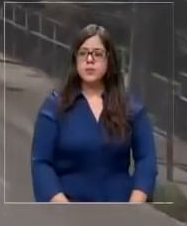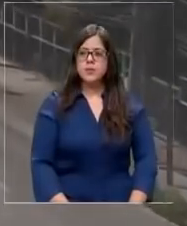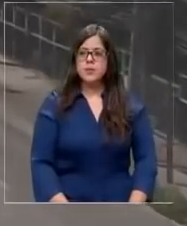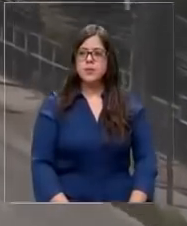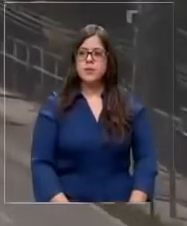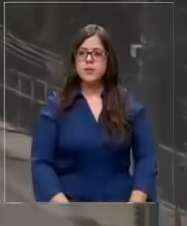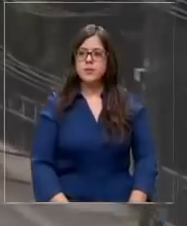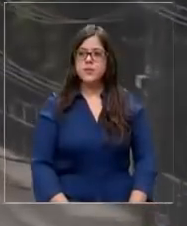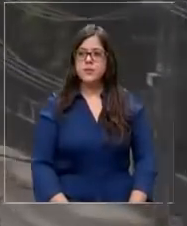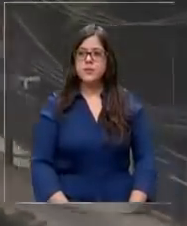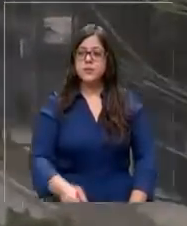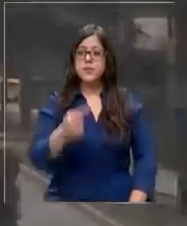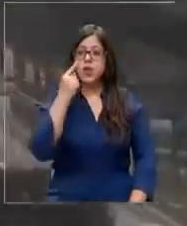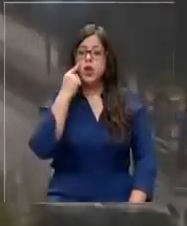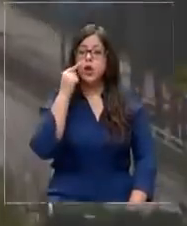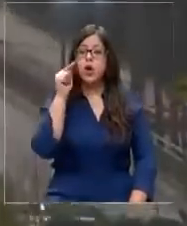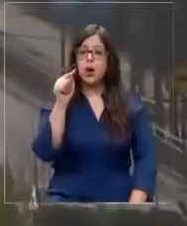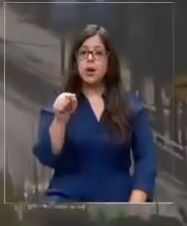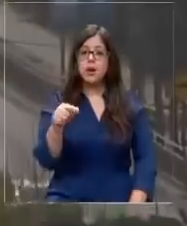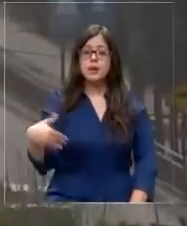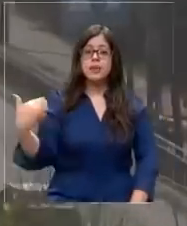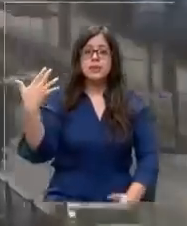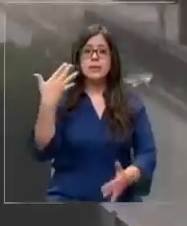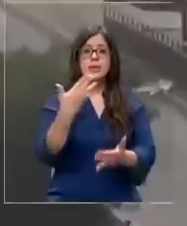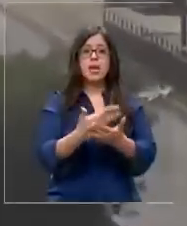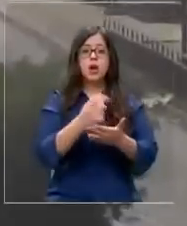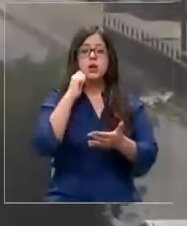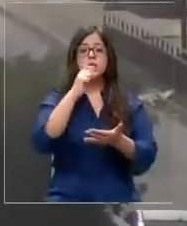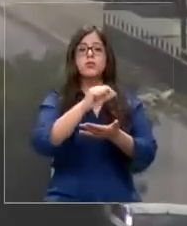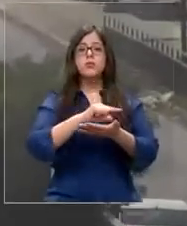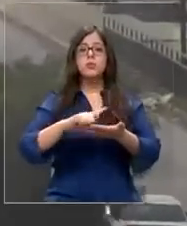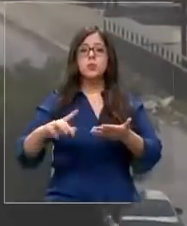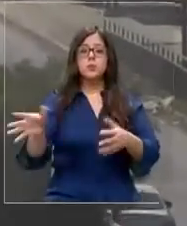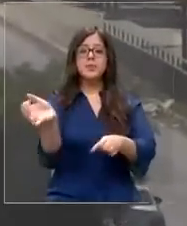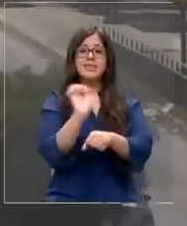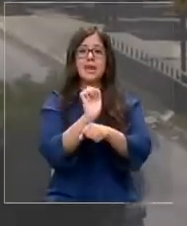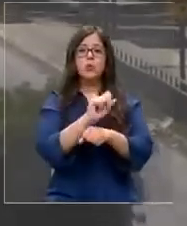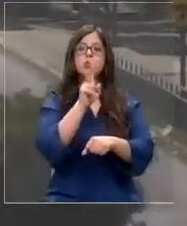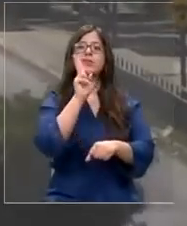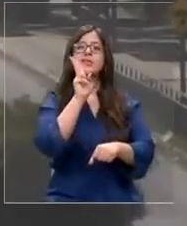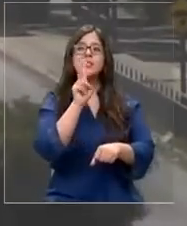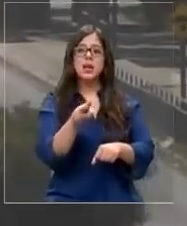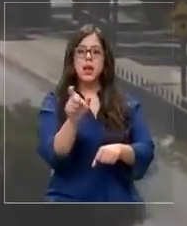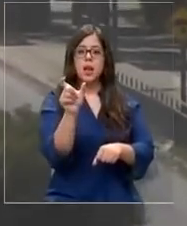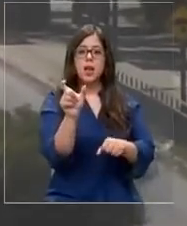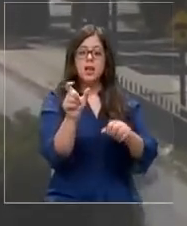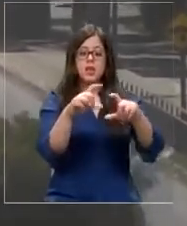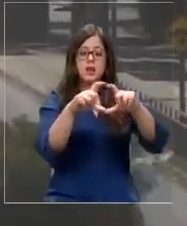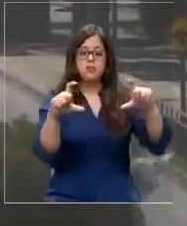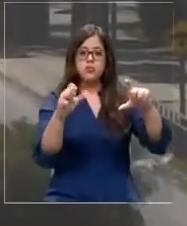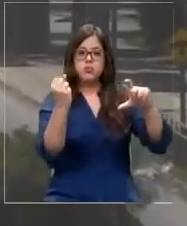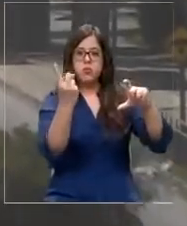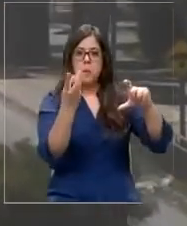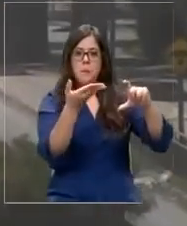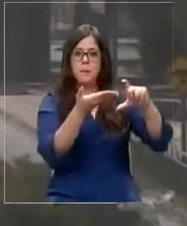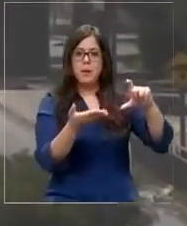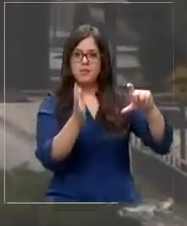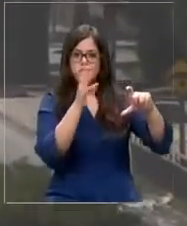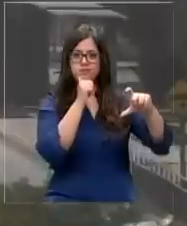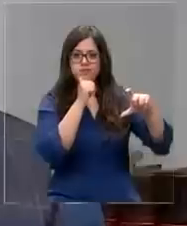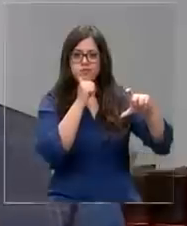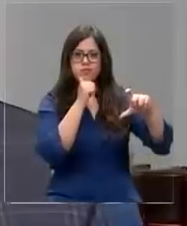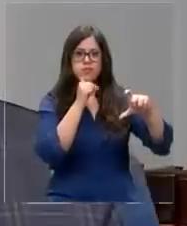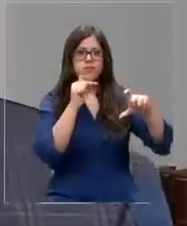A ver, efectivamente se ha producido en el último tiempo un aumento de los vehículos que circulan sin patentes. Estamos todavía en